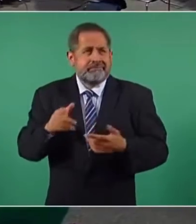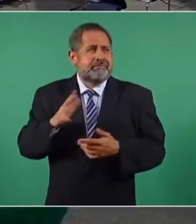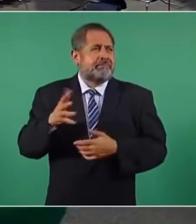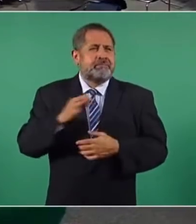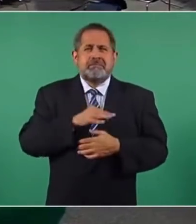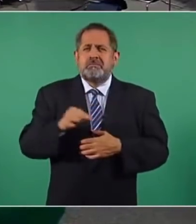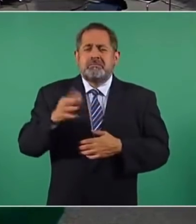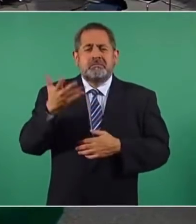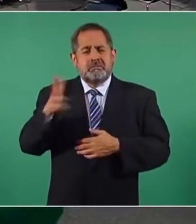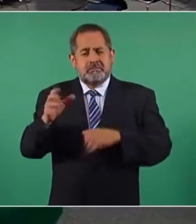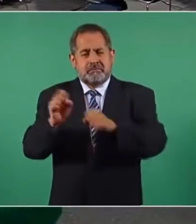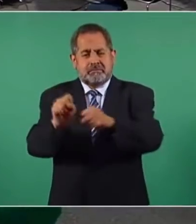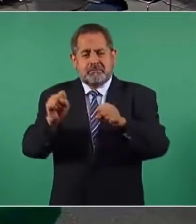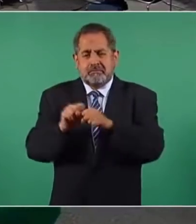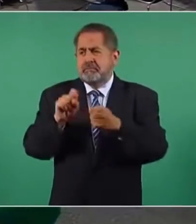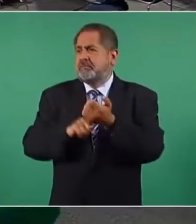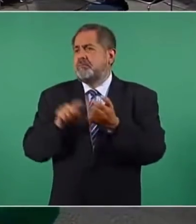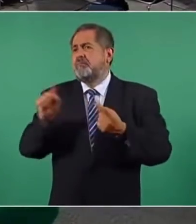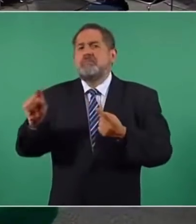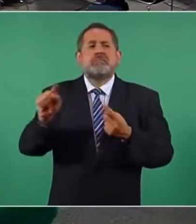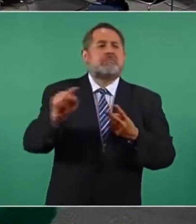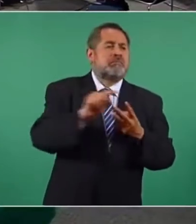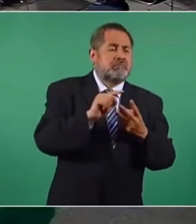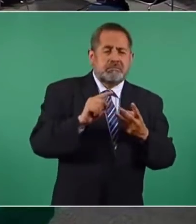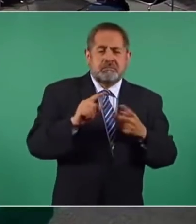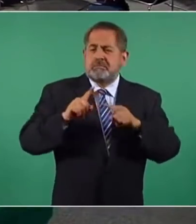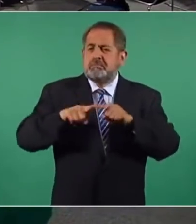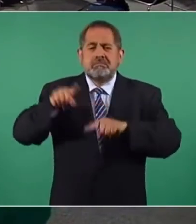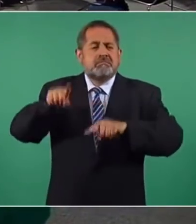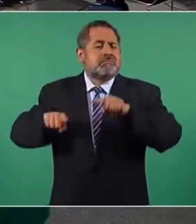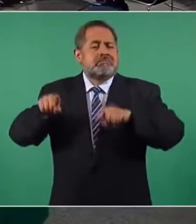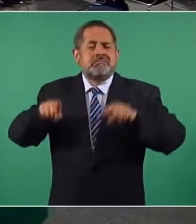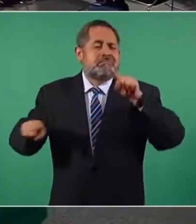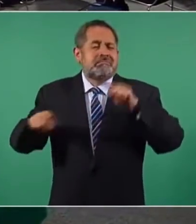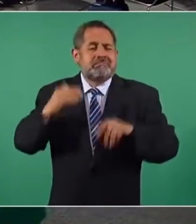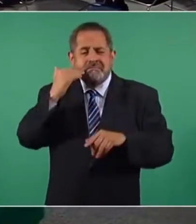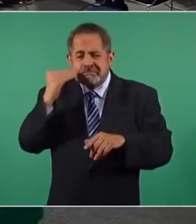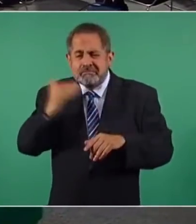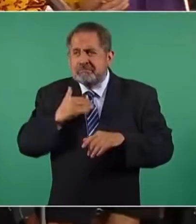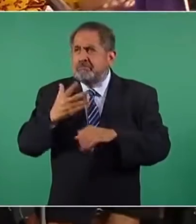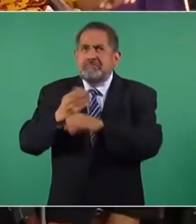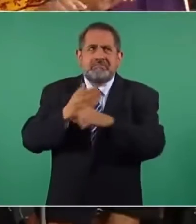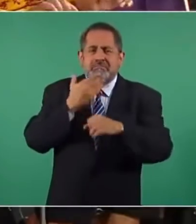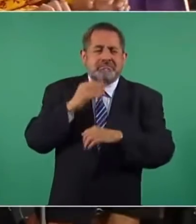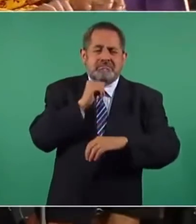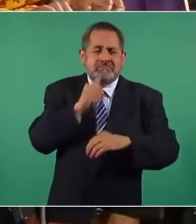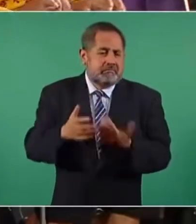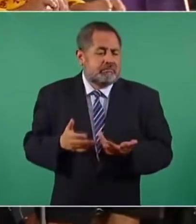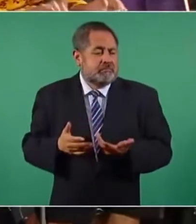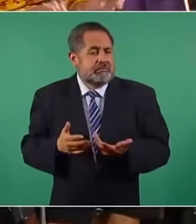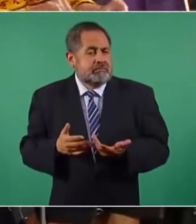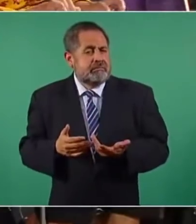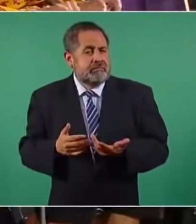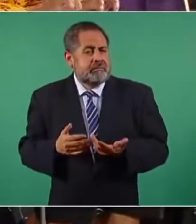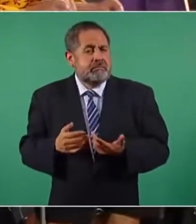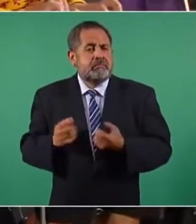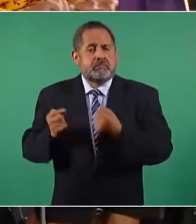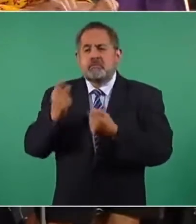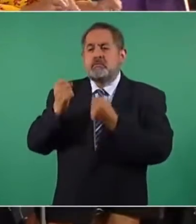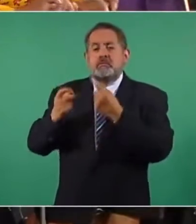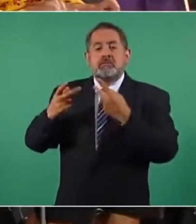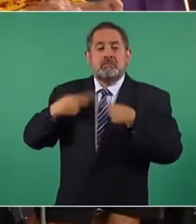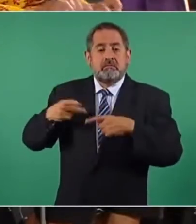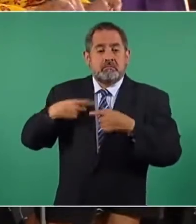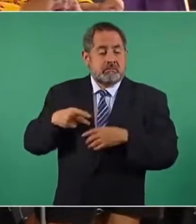salones más que tienen diferentes características en donde ya algún grupo de personas